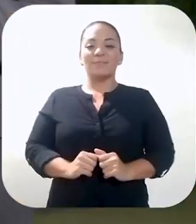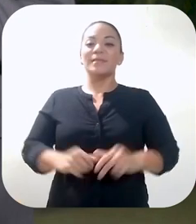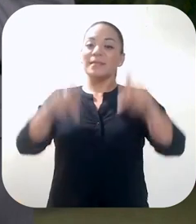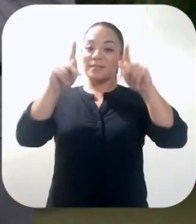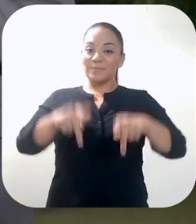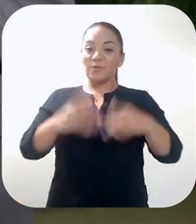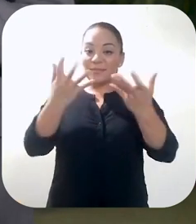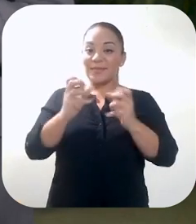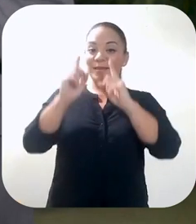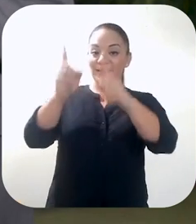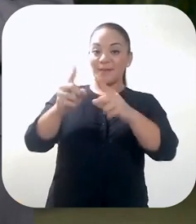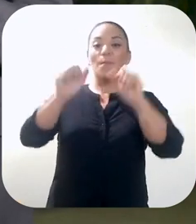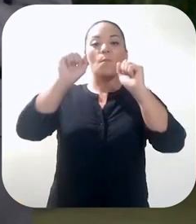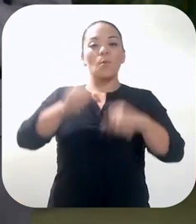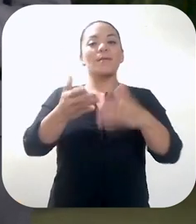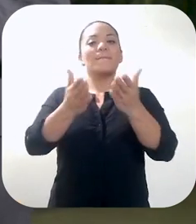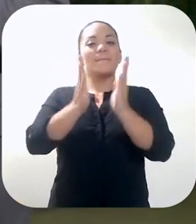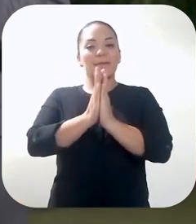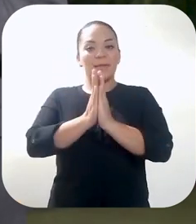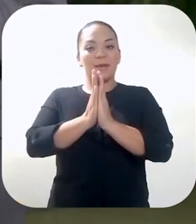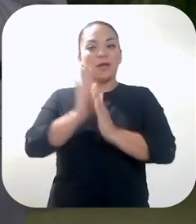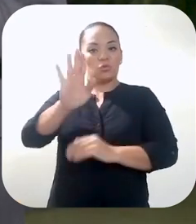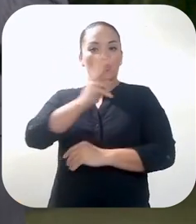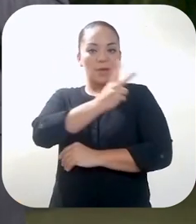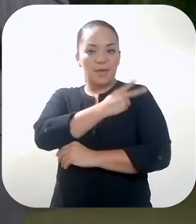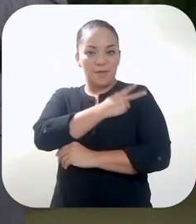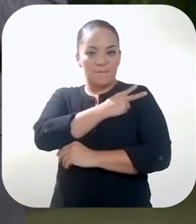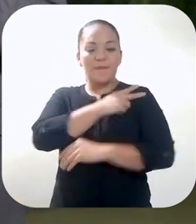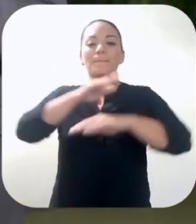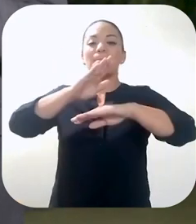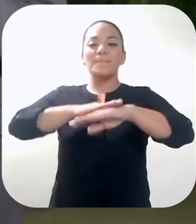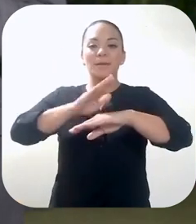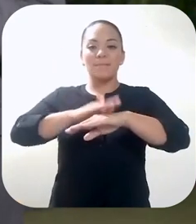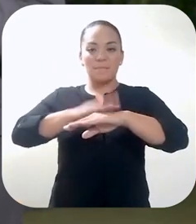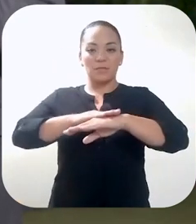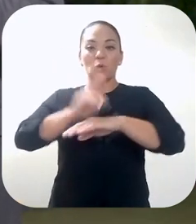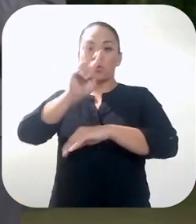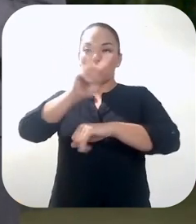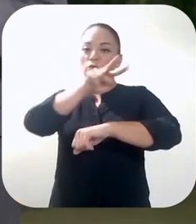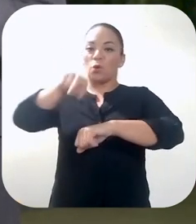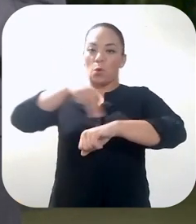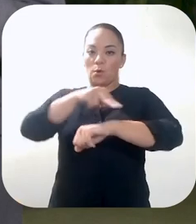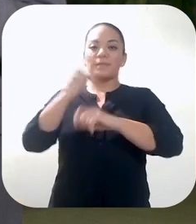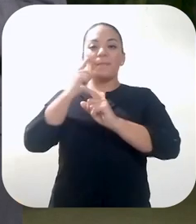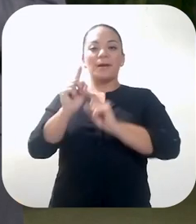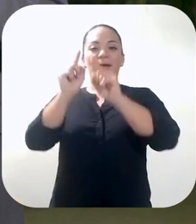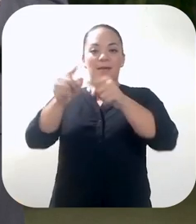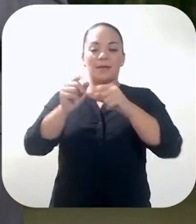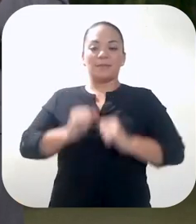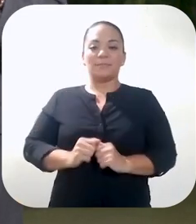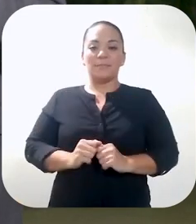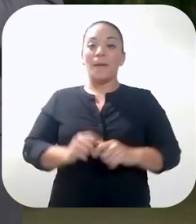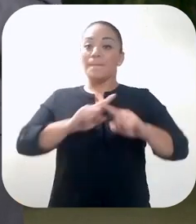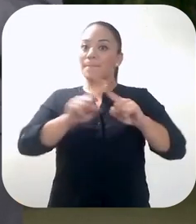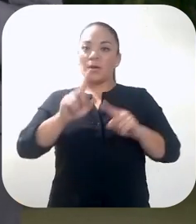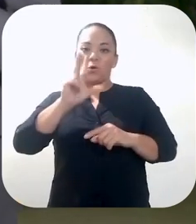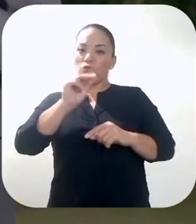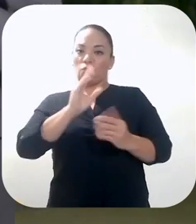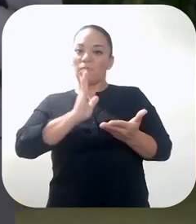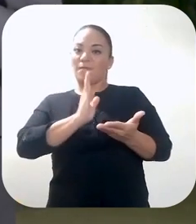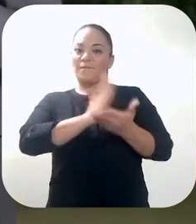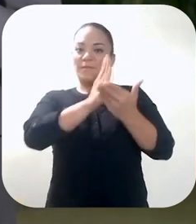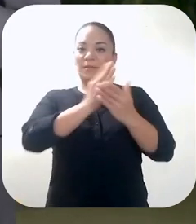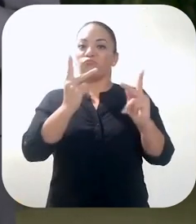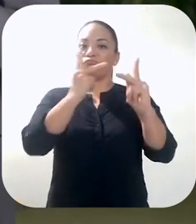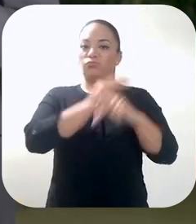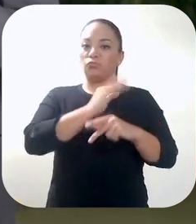los que quieran ir pueden solicitar a su jerarca un permiso de hasta dos horas, siempre y cuando no